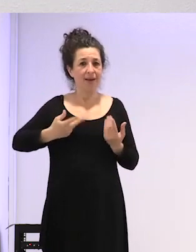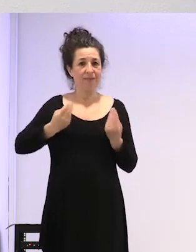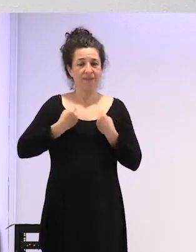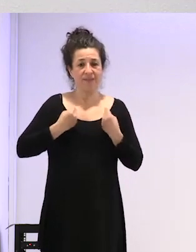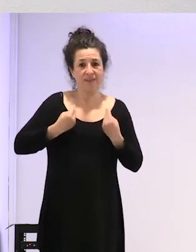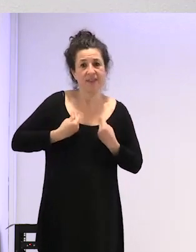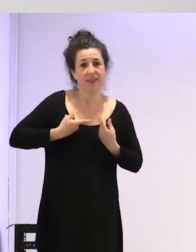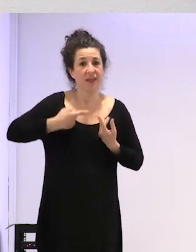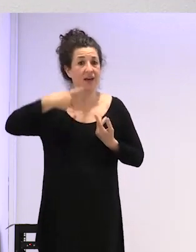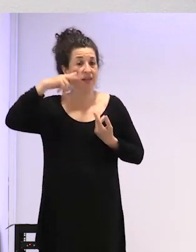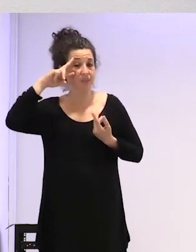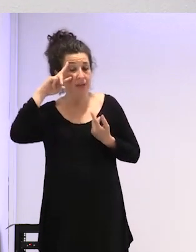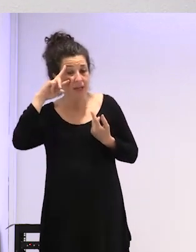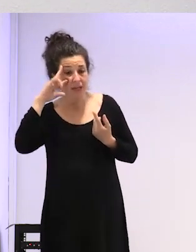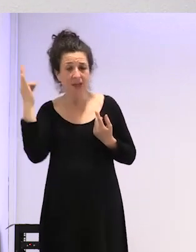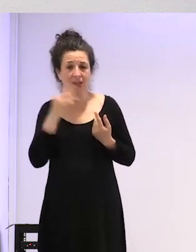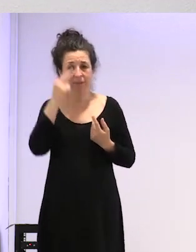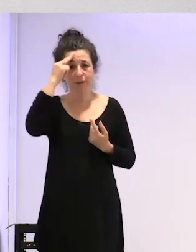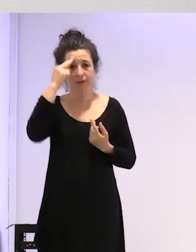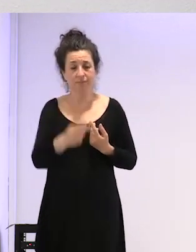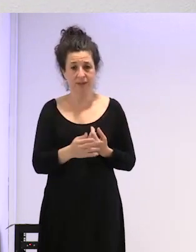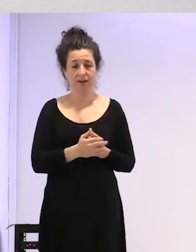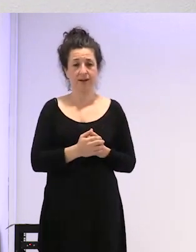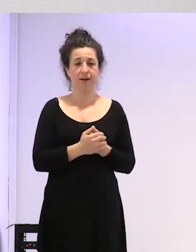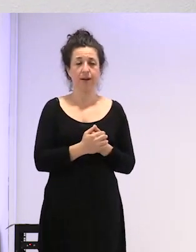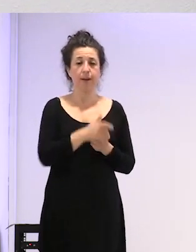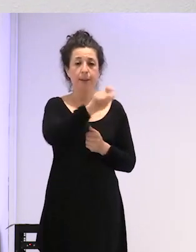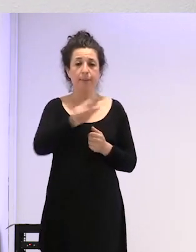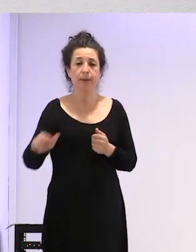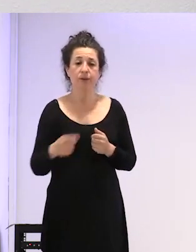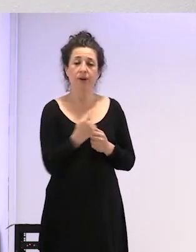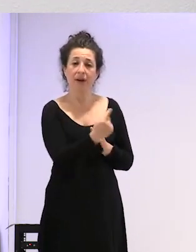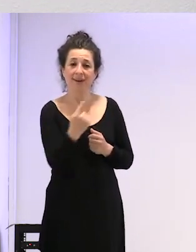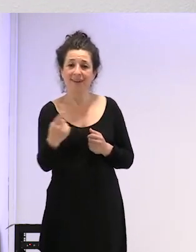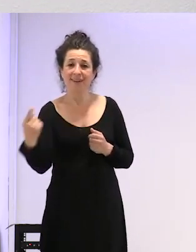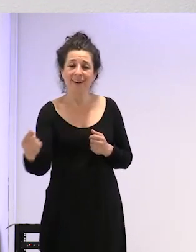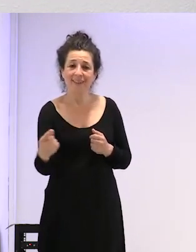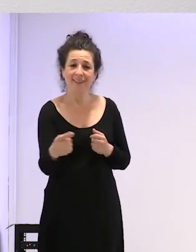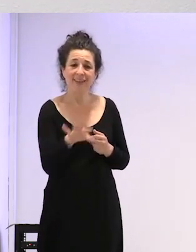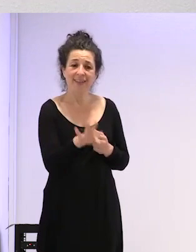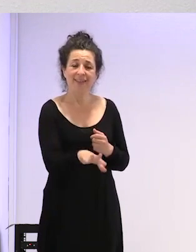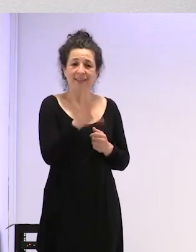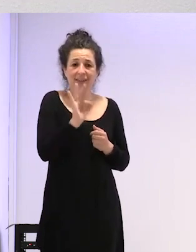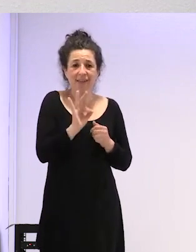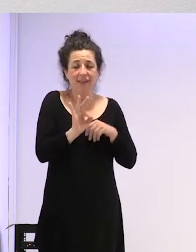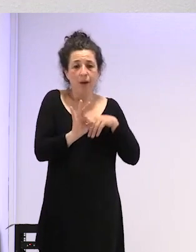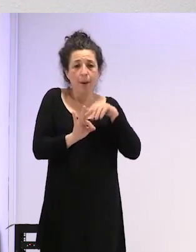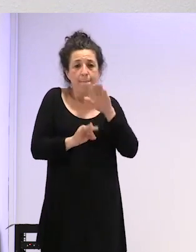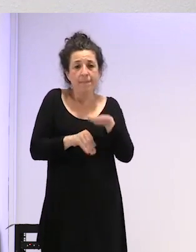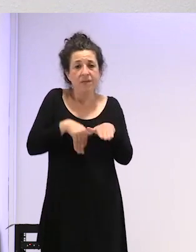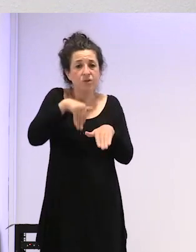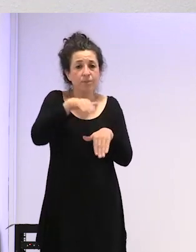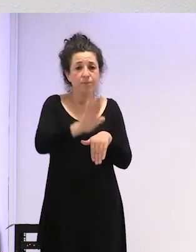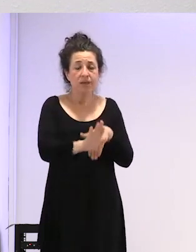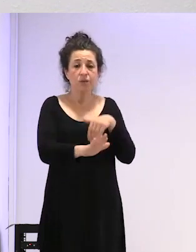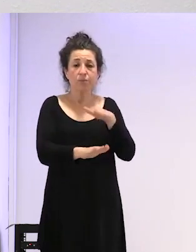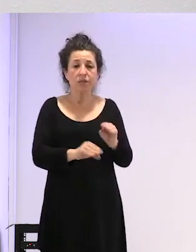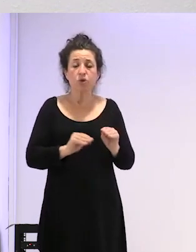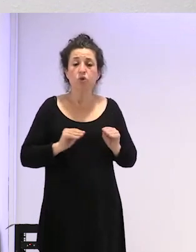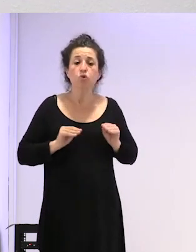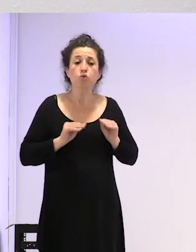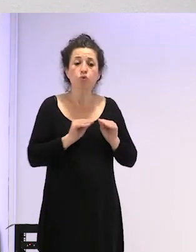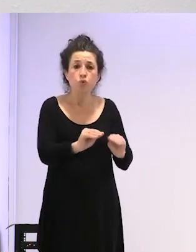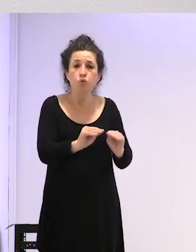hay que respetar cada persona decide en ambos pasos que decide en el